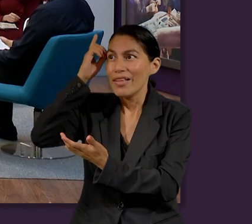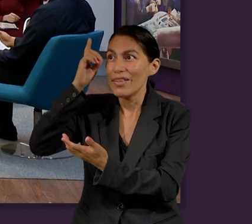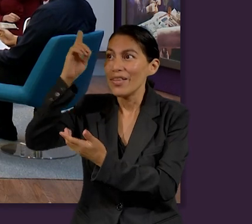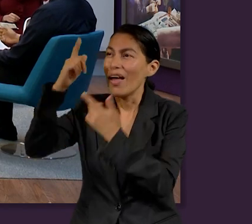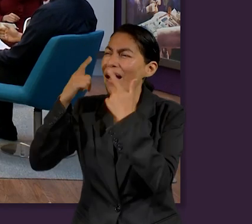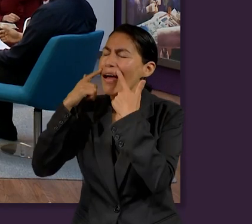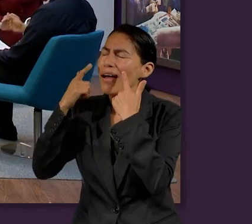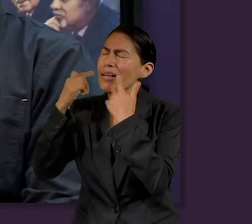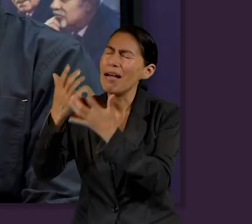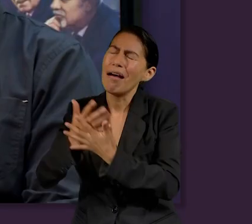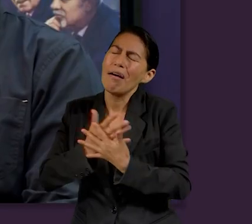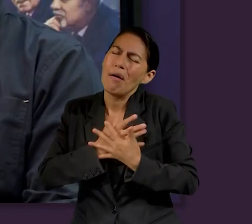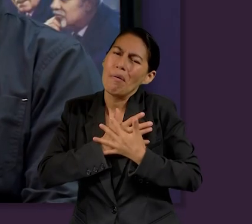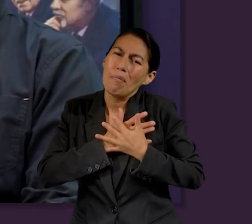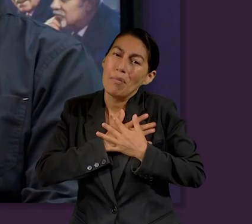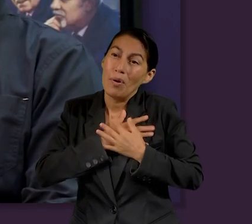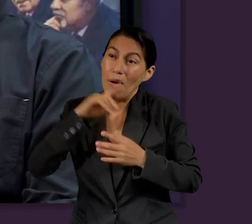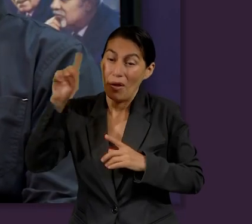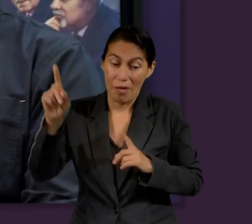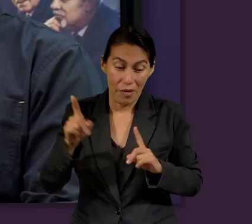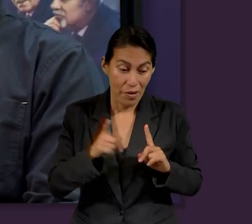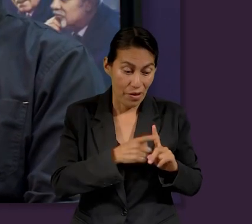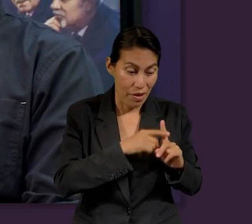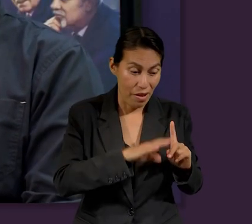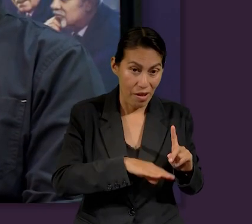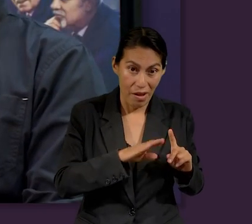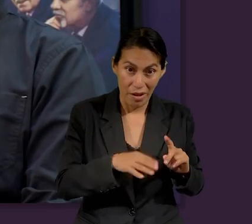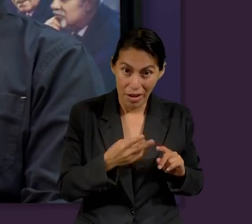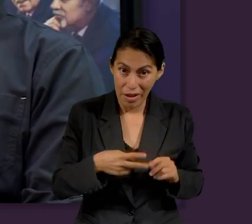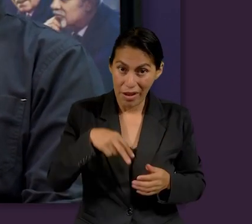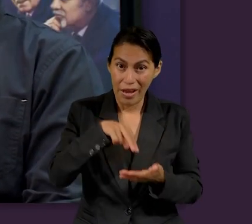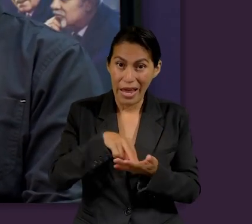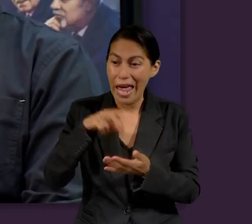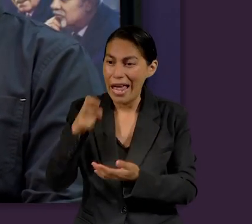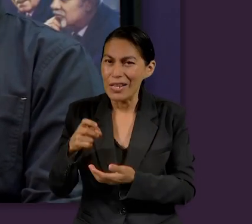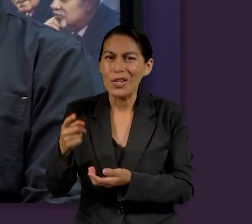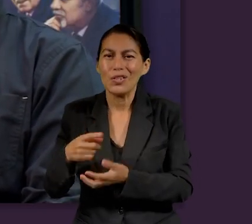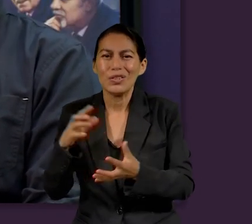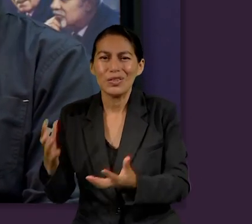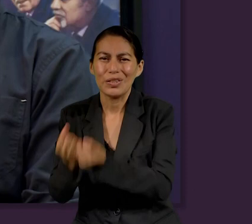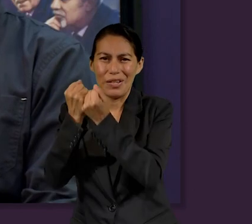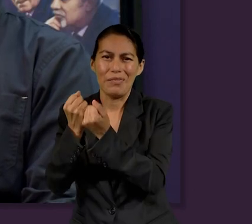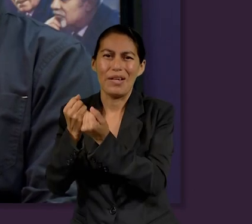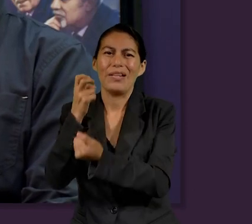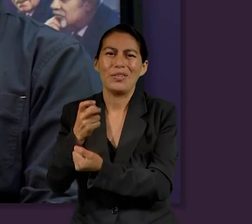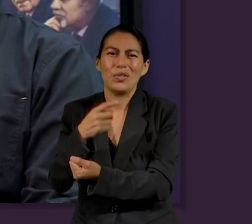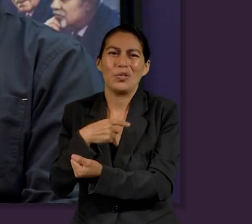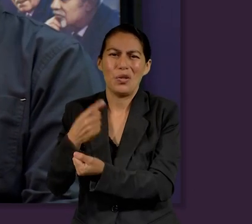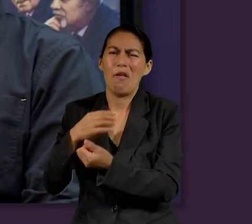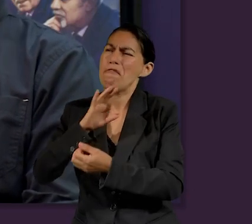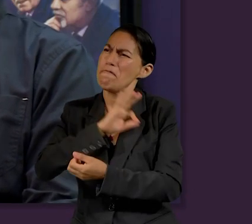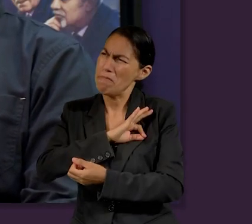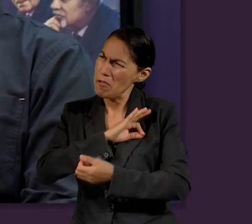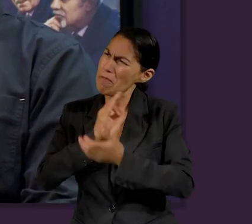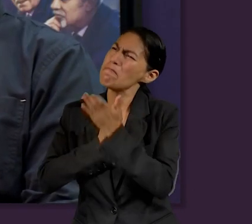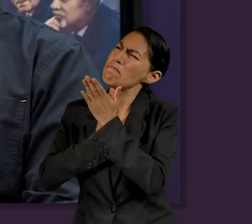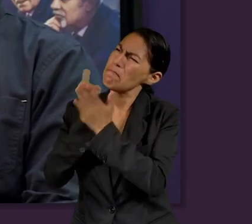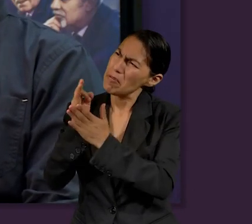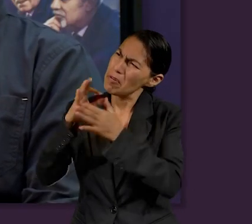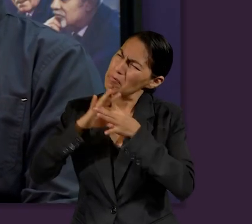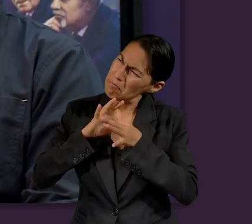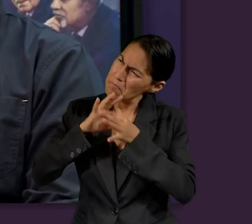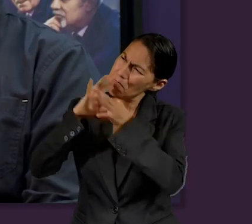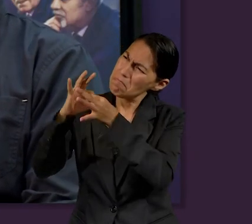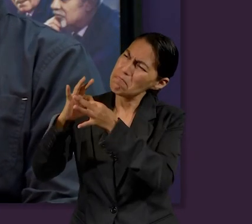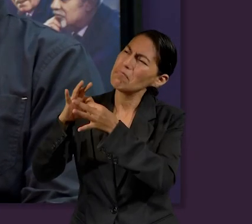gracia, por medio de esa gracia. Y solamente nos resta a nosotros creer y tener fe y confiar y abrazar esta promesa